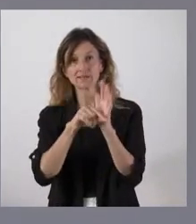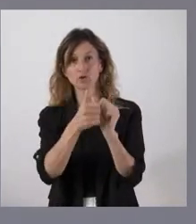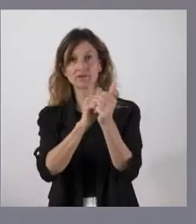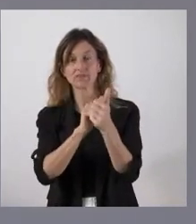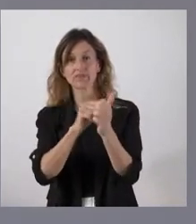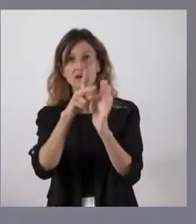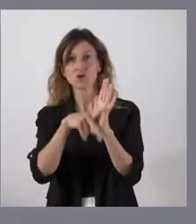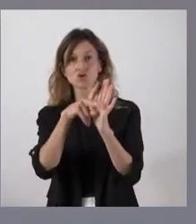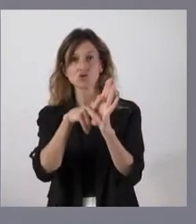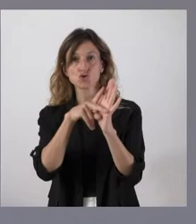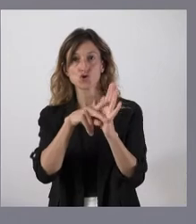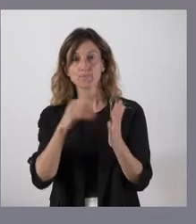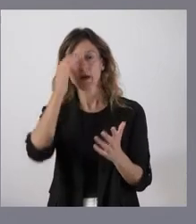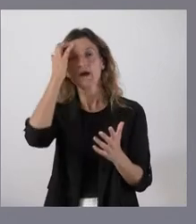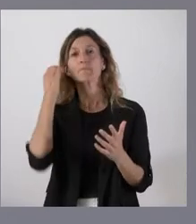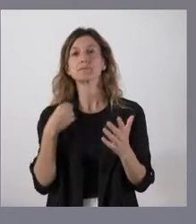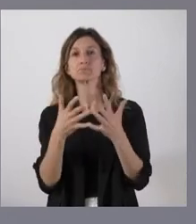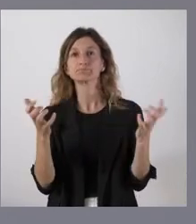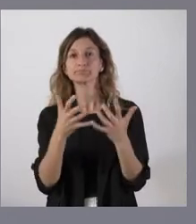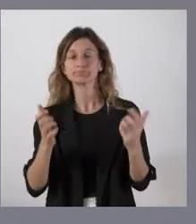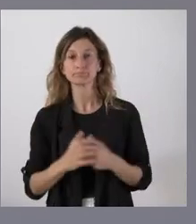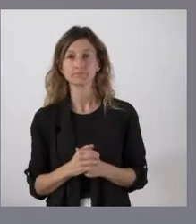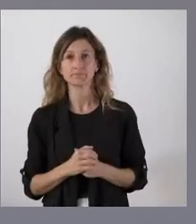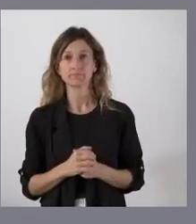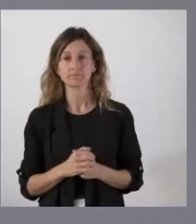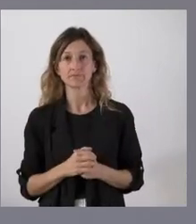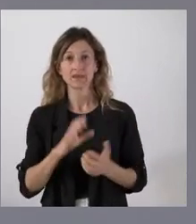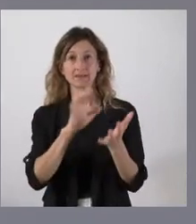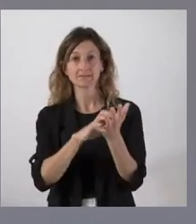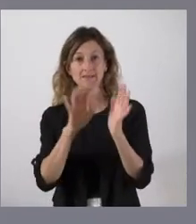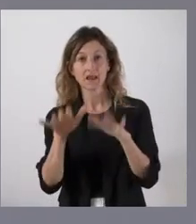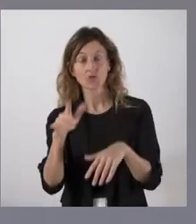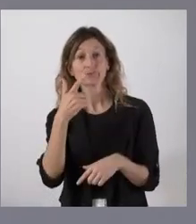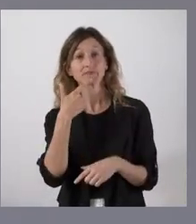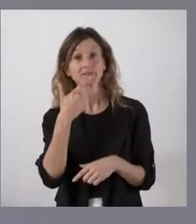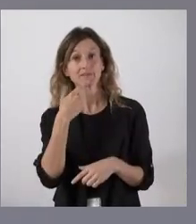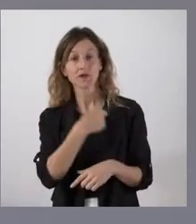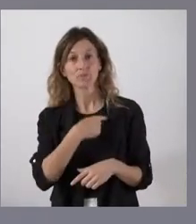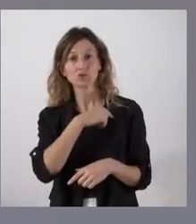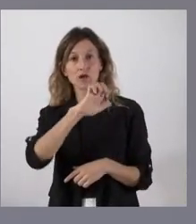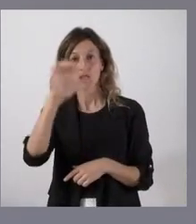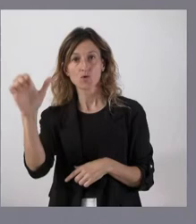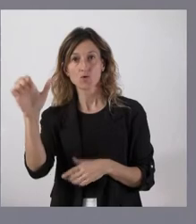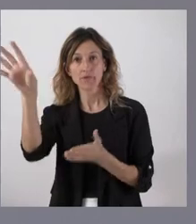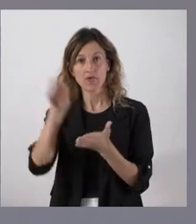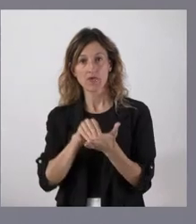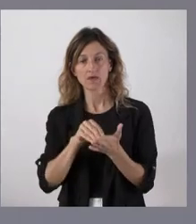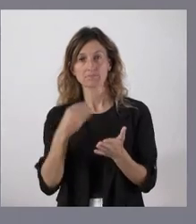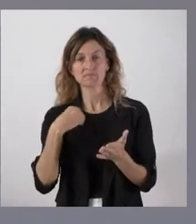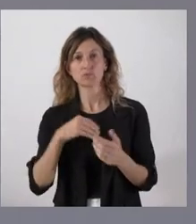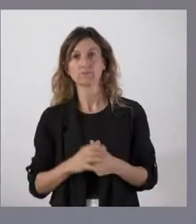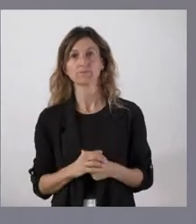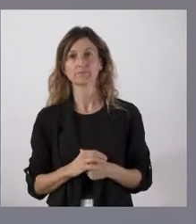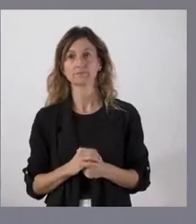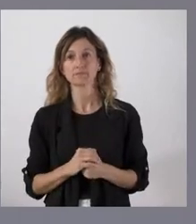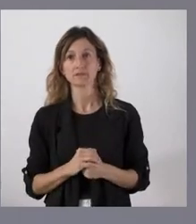normativa de la misma redacción pero es el mismo modelo que hay hasta ahora en Castilla y León que establece la Comisión Europea a estos efectos. Bueno, en todo caso,